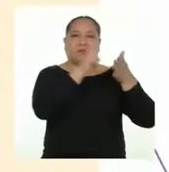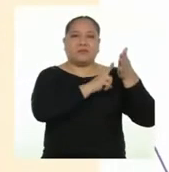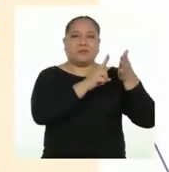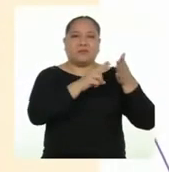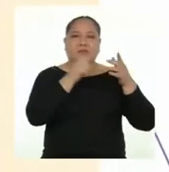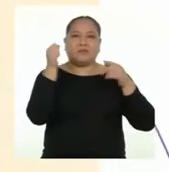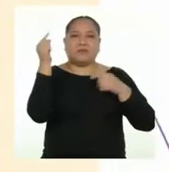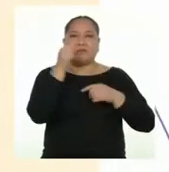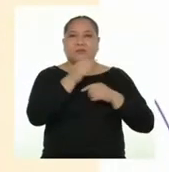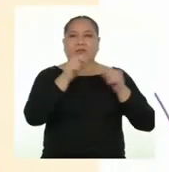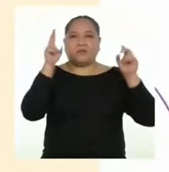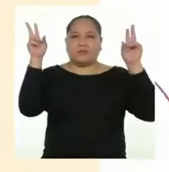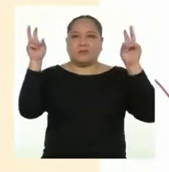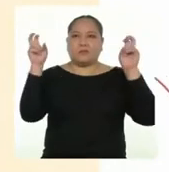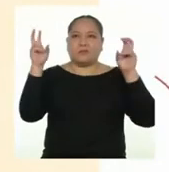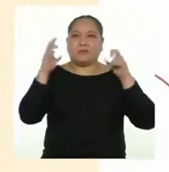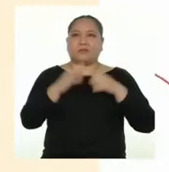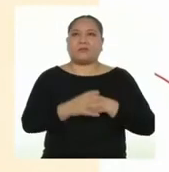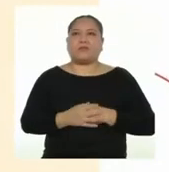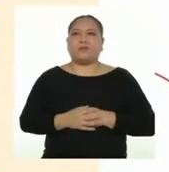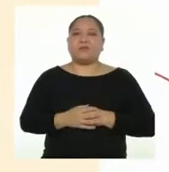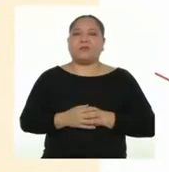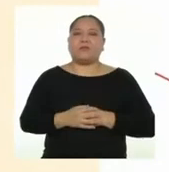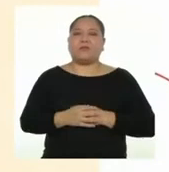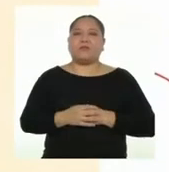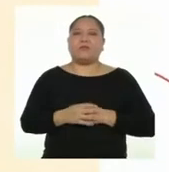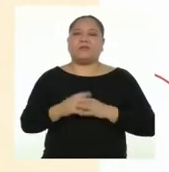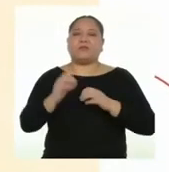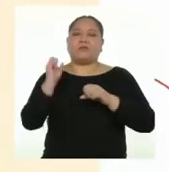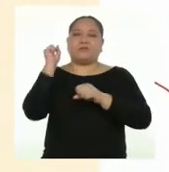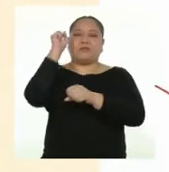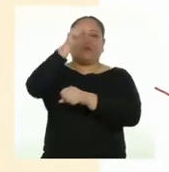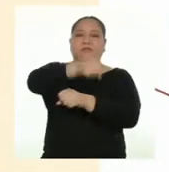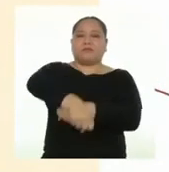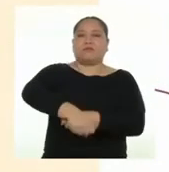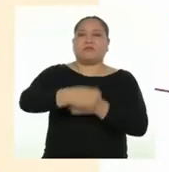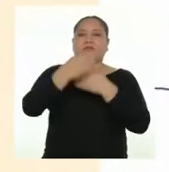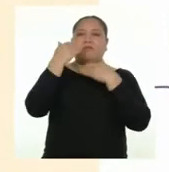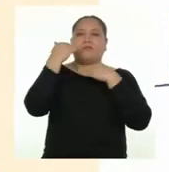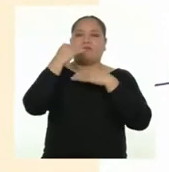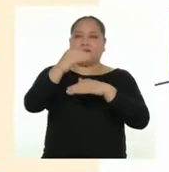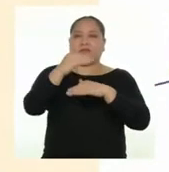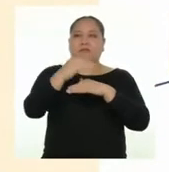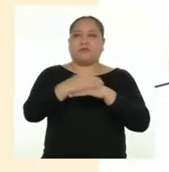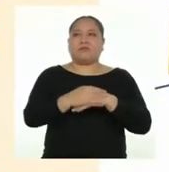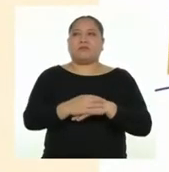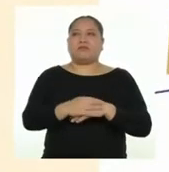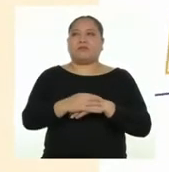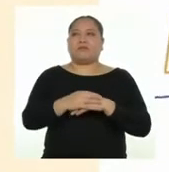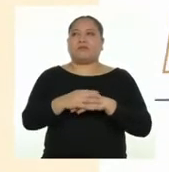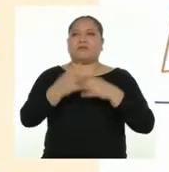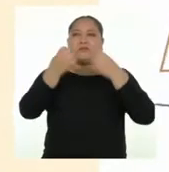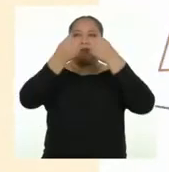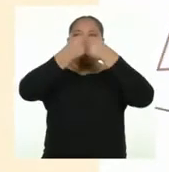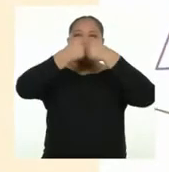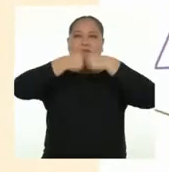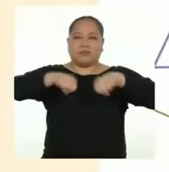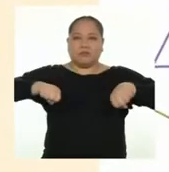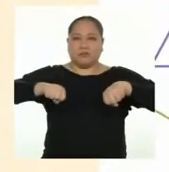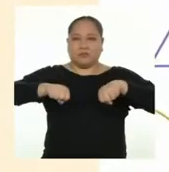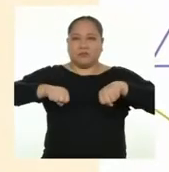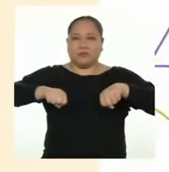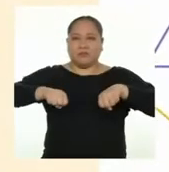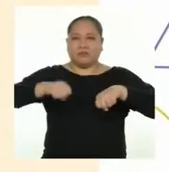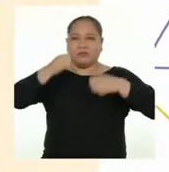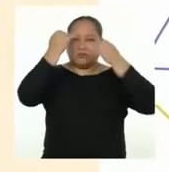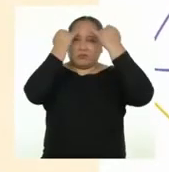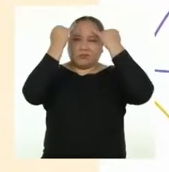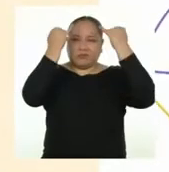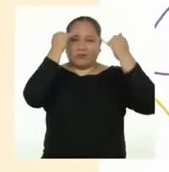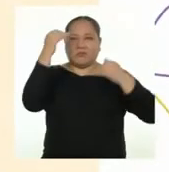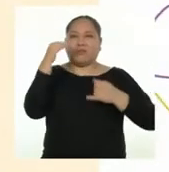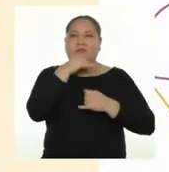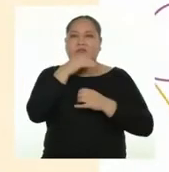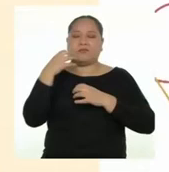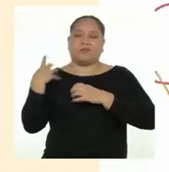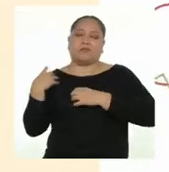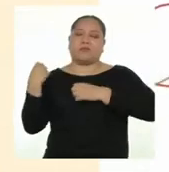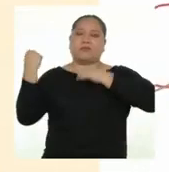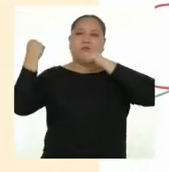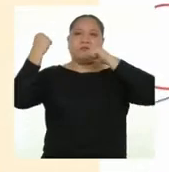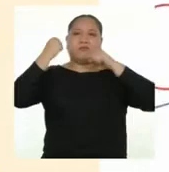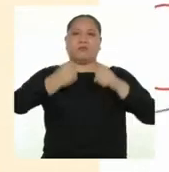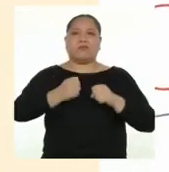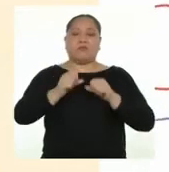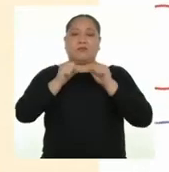Leeremos ese texto titulado Superar barreras, romper estereotipos y empoderarnos. Sigamos el mismo